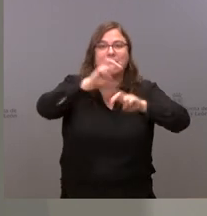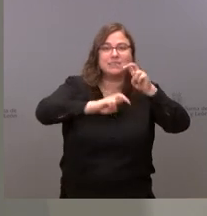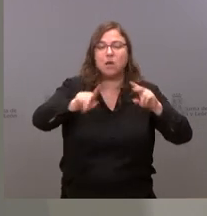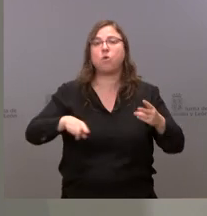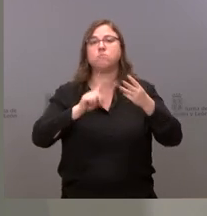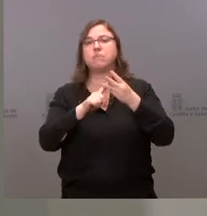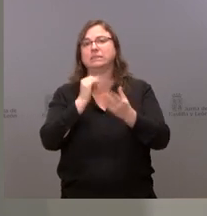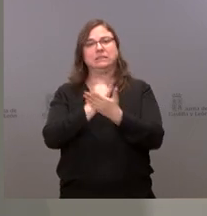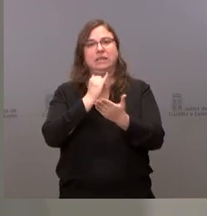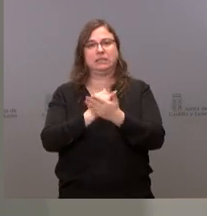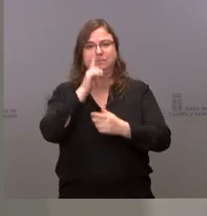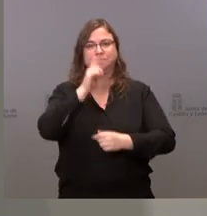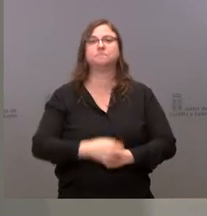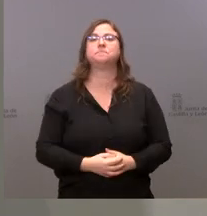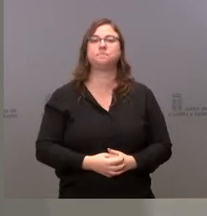la realización de test.